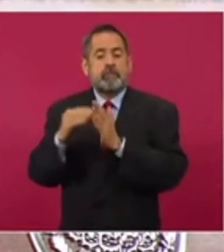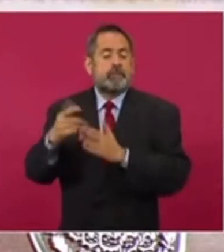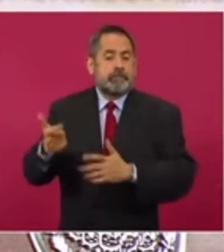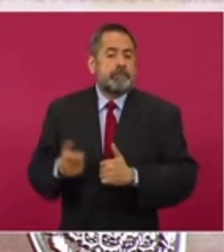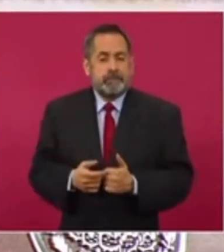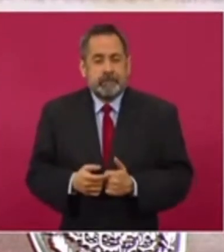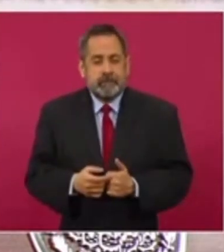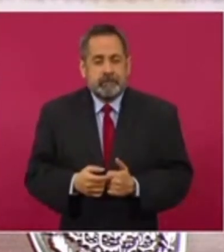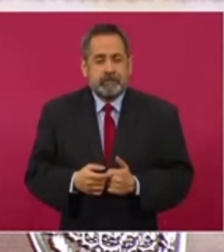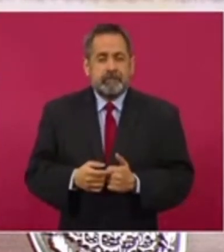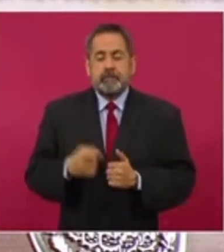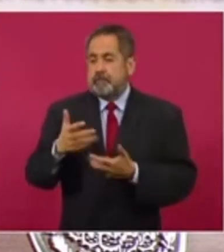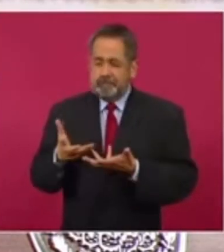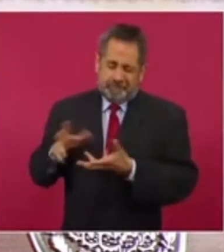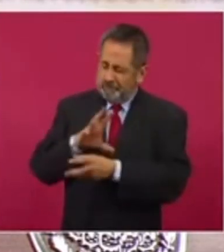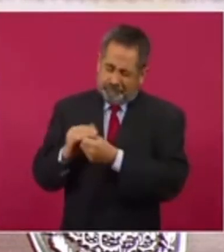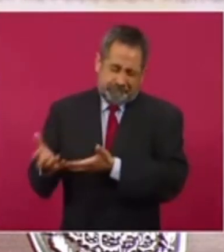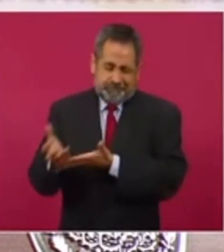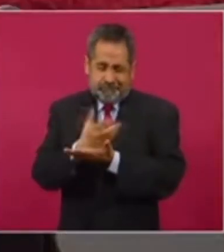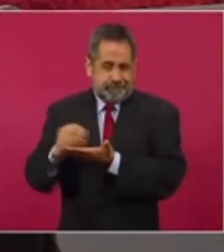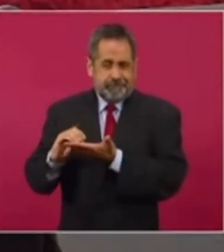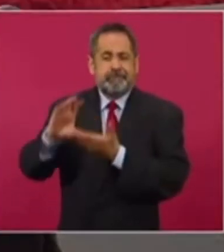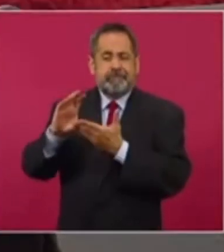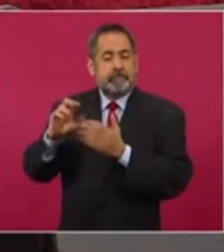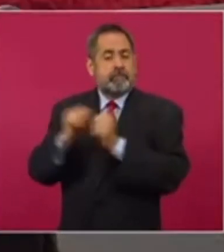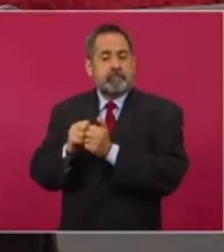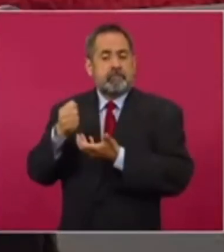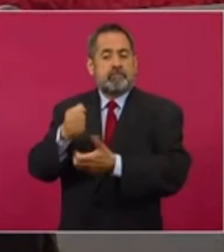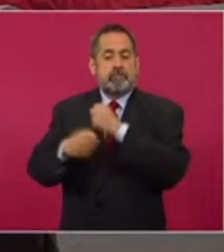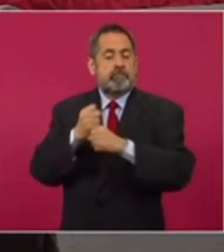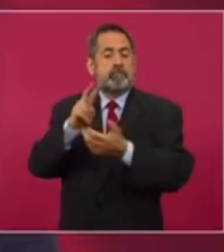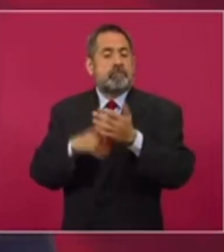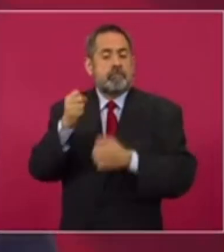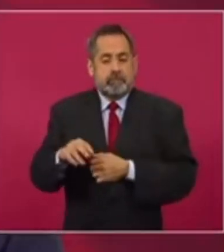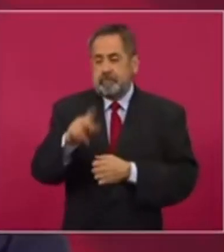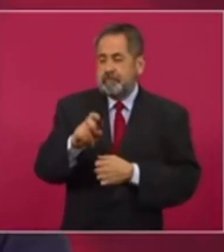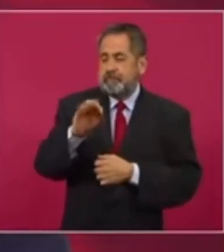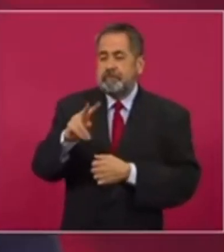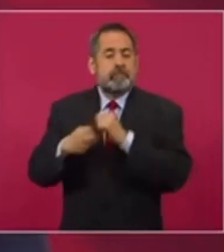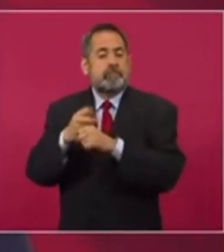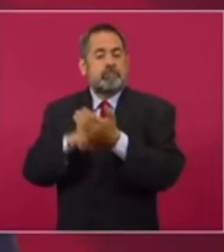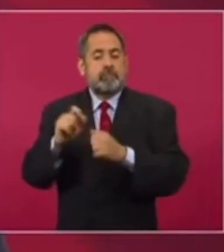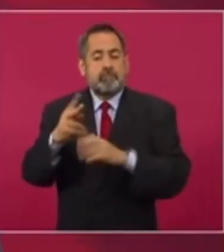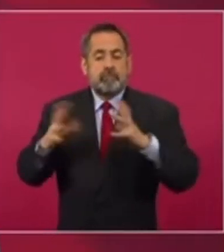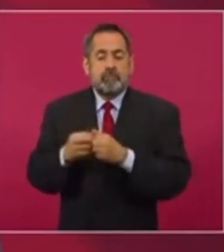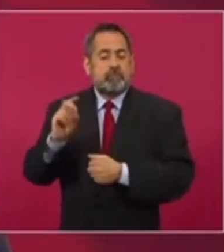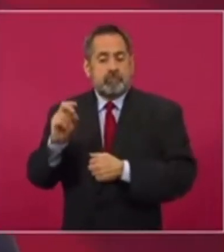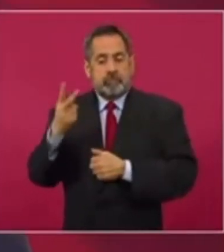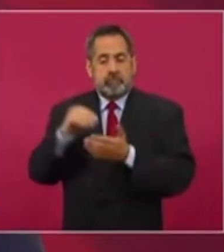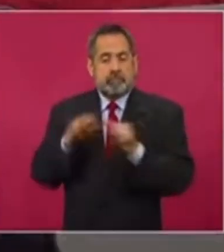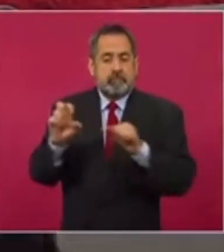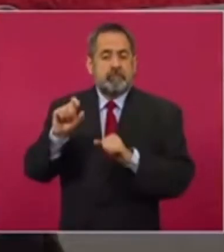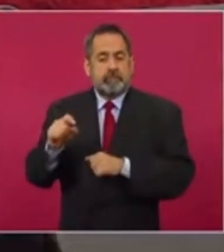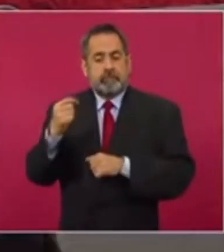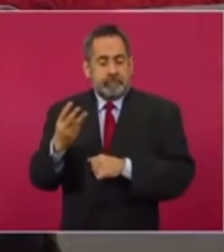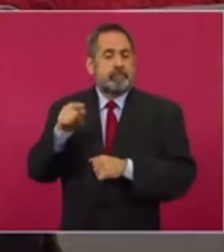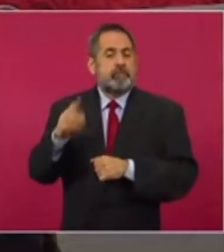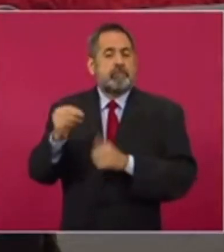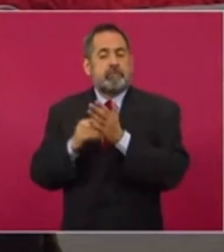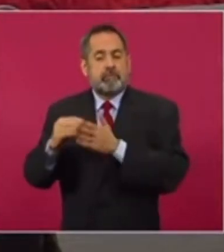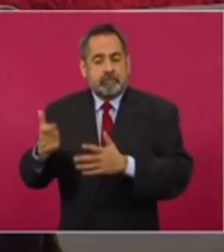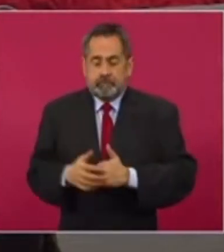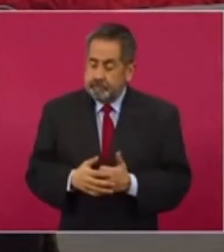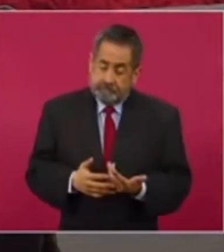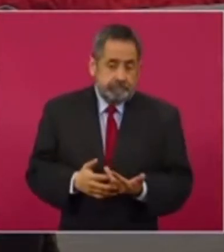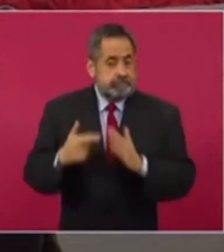y ahorros totales, si consideramos el presupuesto partiendo del 2019, incluyendo el PEF de 2022, por alrededor de 32.623.9 millones de pesos.